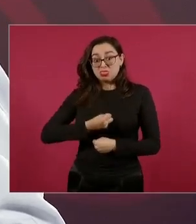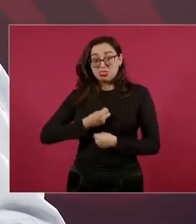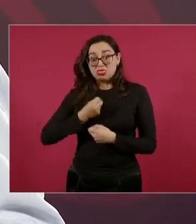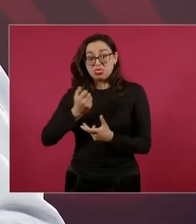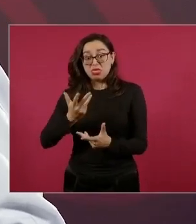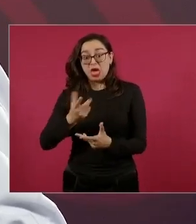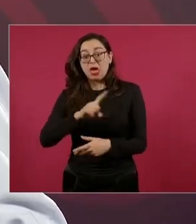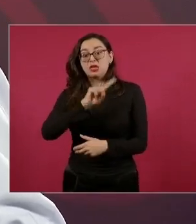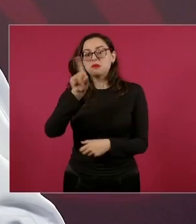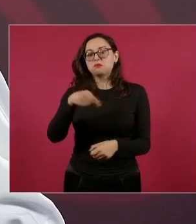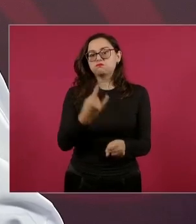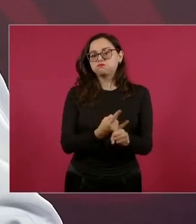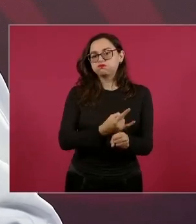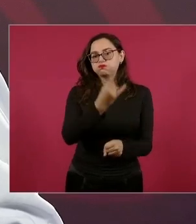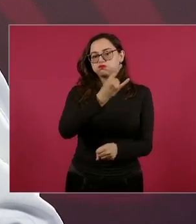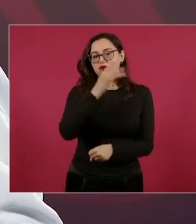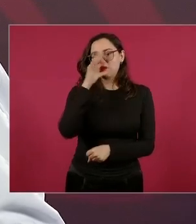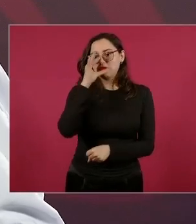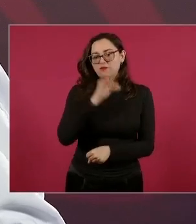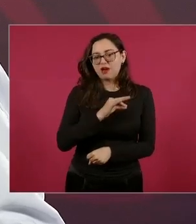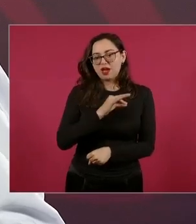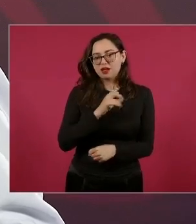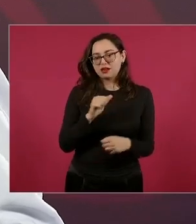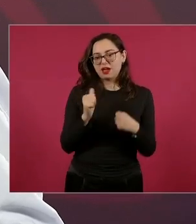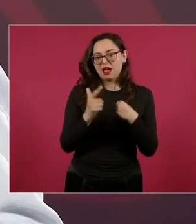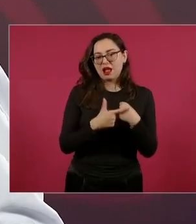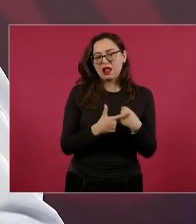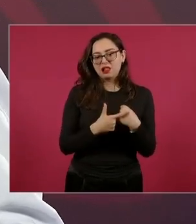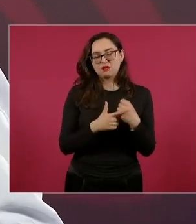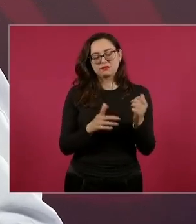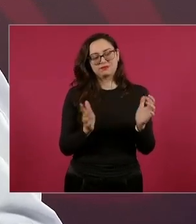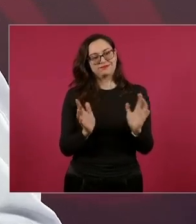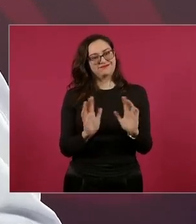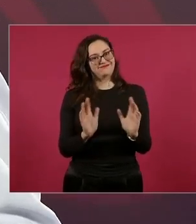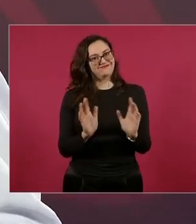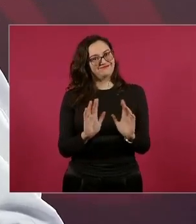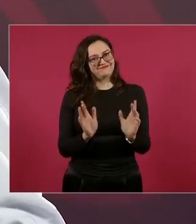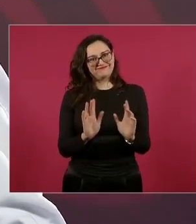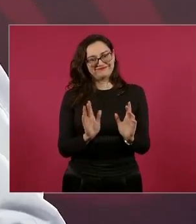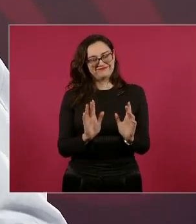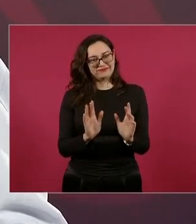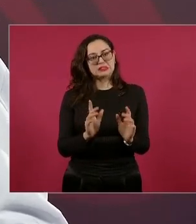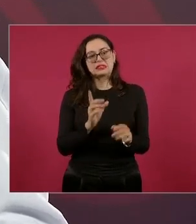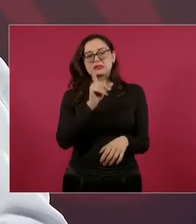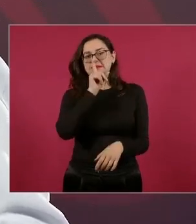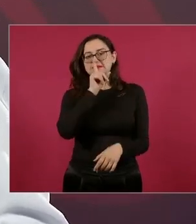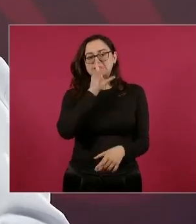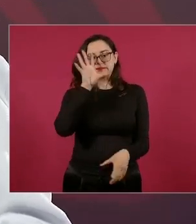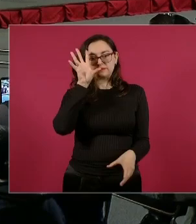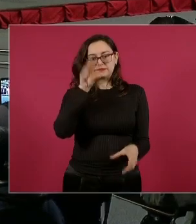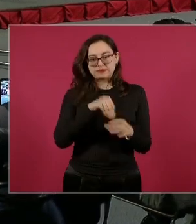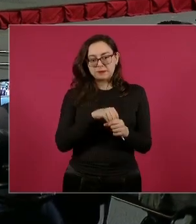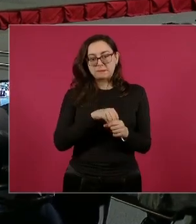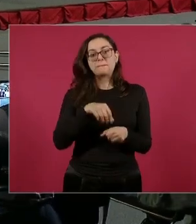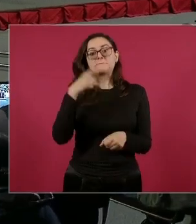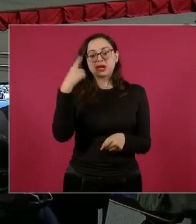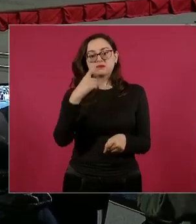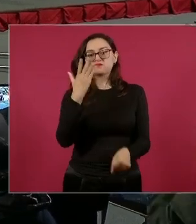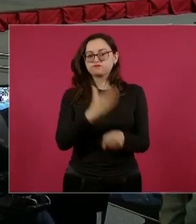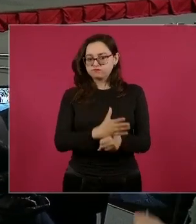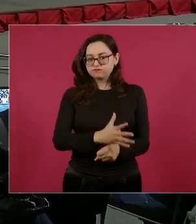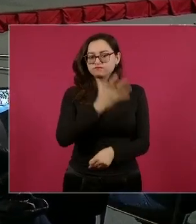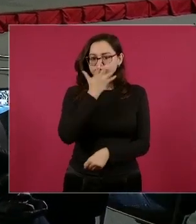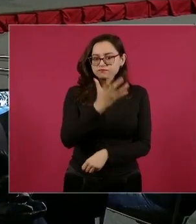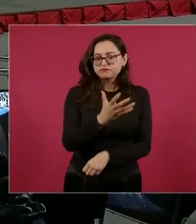a salir ninguna filtración ni nada, porque lo que queremos es que haya un castigo a